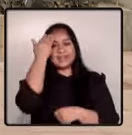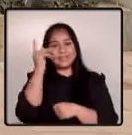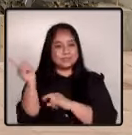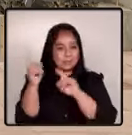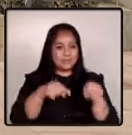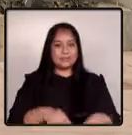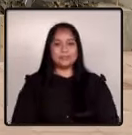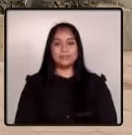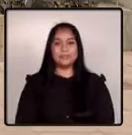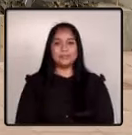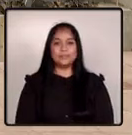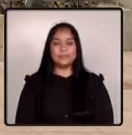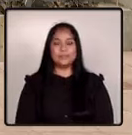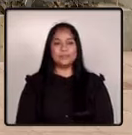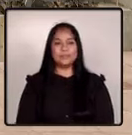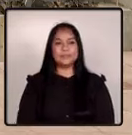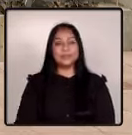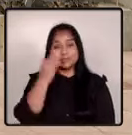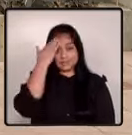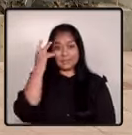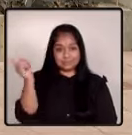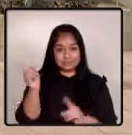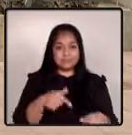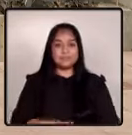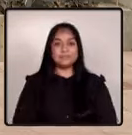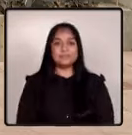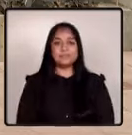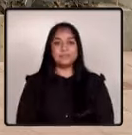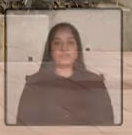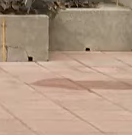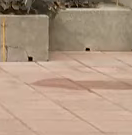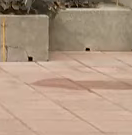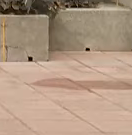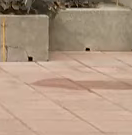presencia. Muchas gracias por su presencia. Gracias.